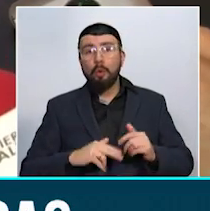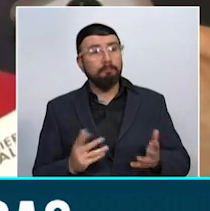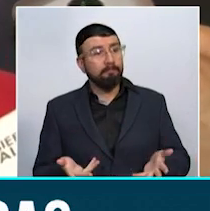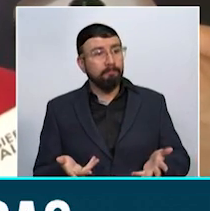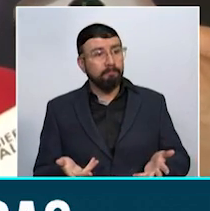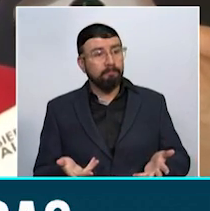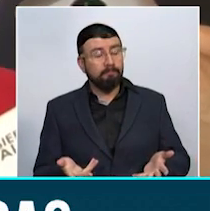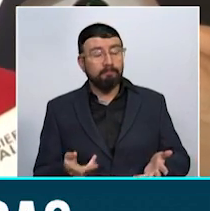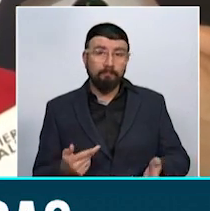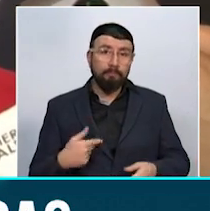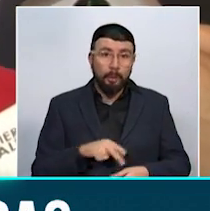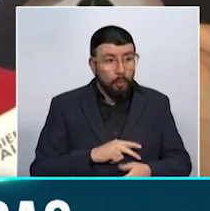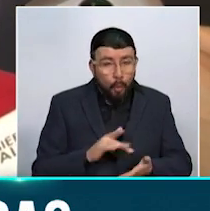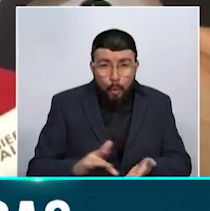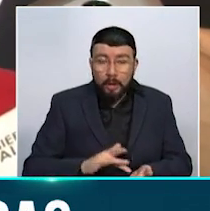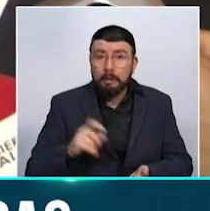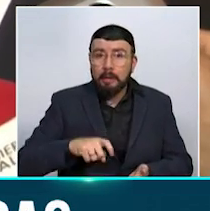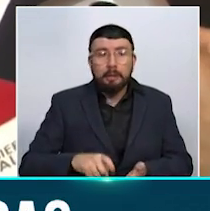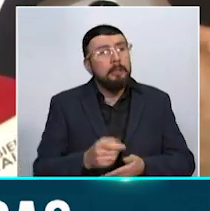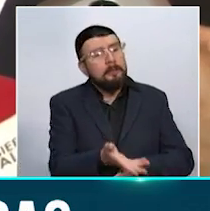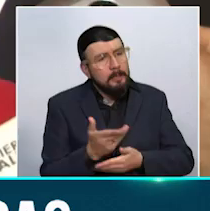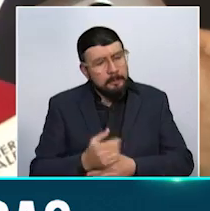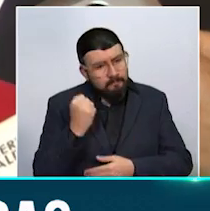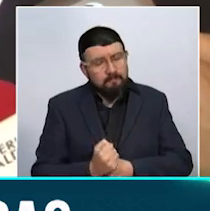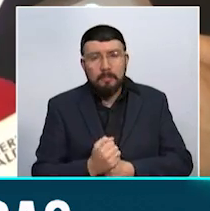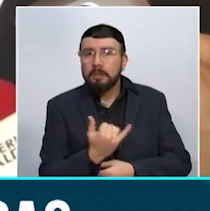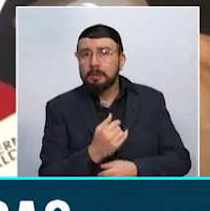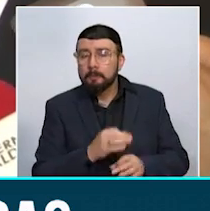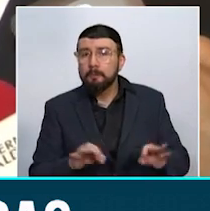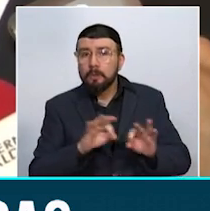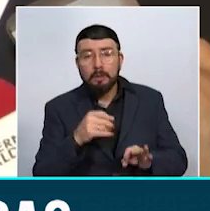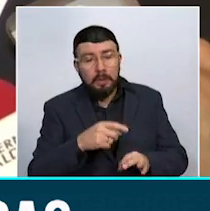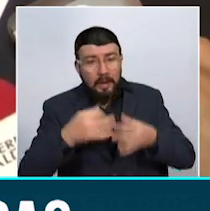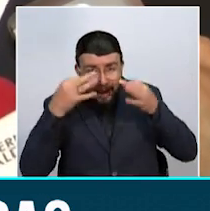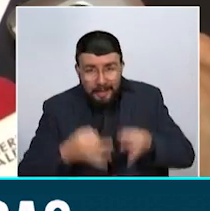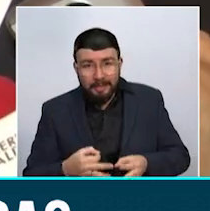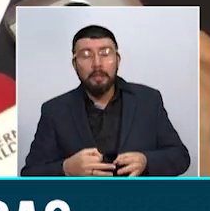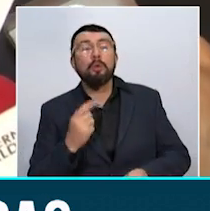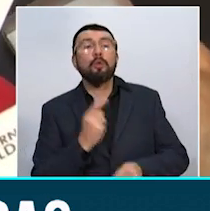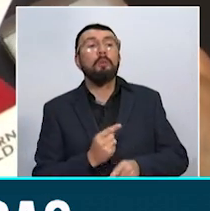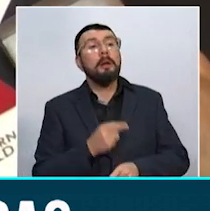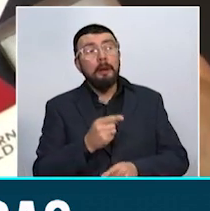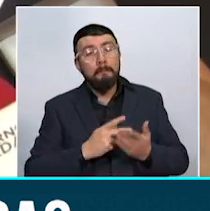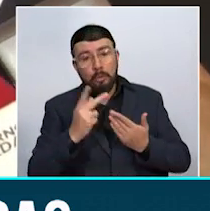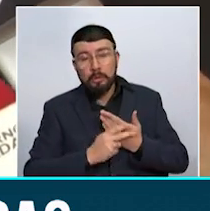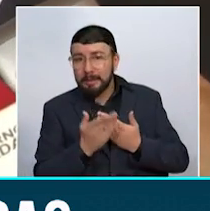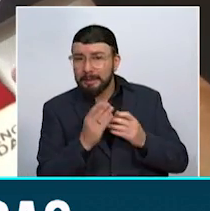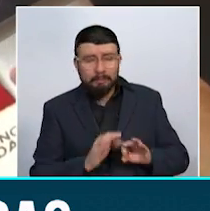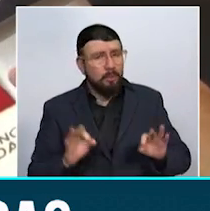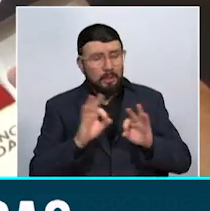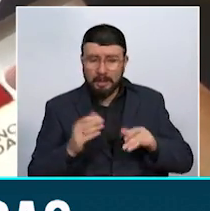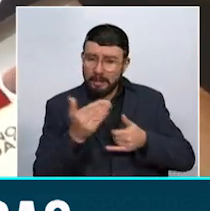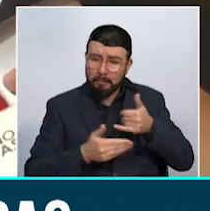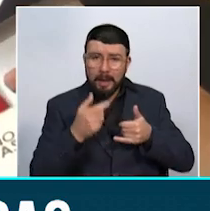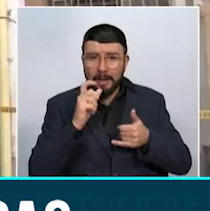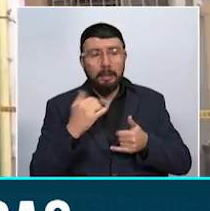eso nos llama la atención de la urgencia de exigir la garantía del cumplimiento de estos proyectos tan importantes para el departamento de Caldas